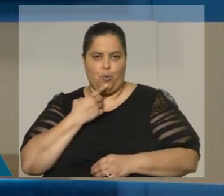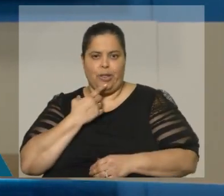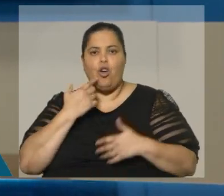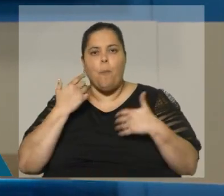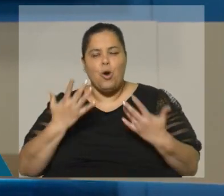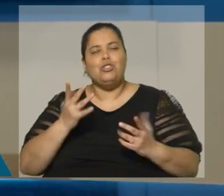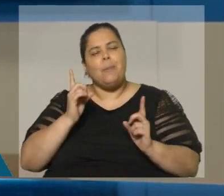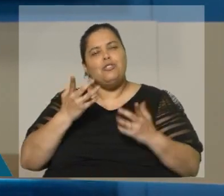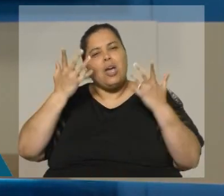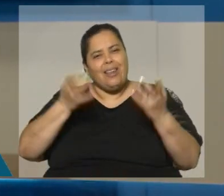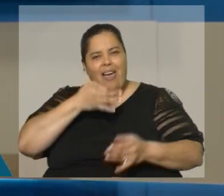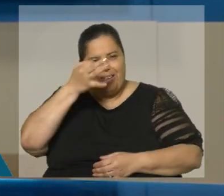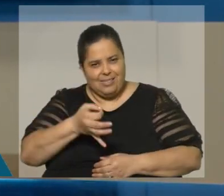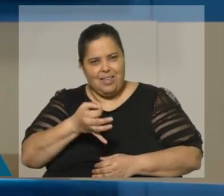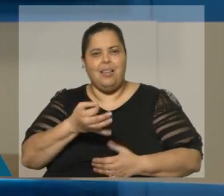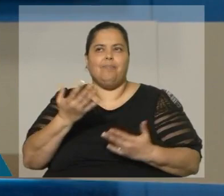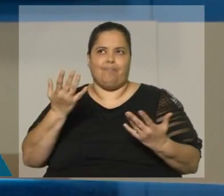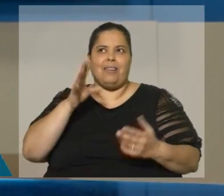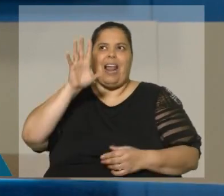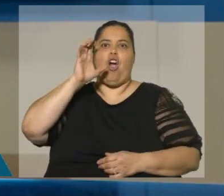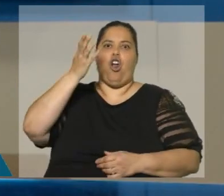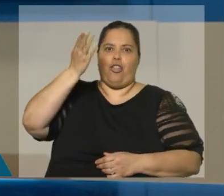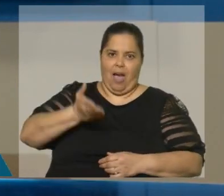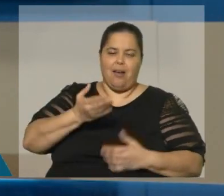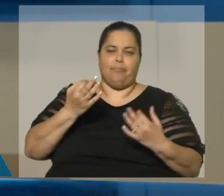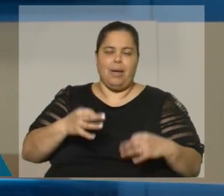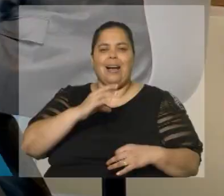también de justicia, recordar la personalidad de Carlos Julio Pereira.